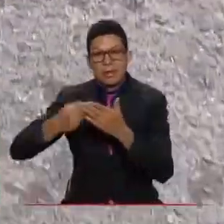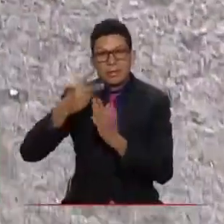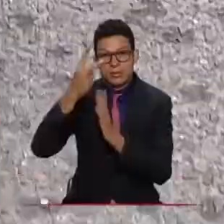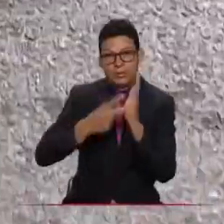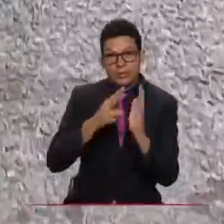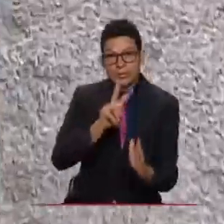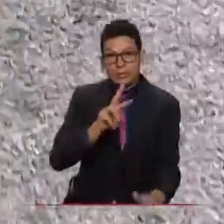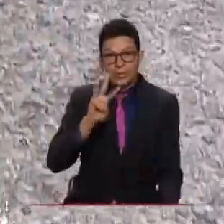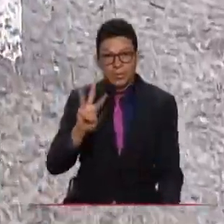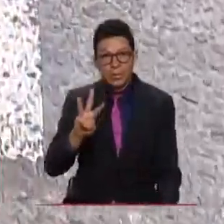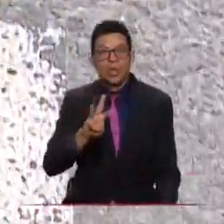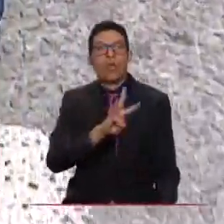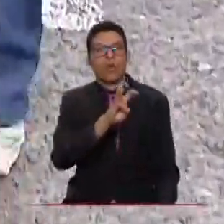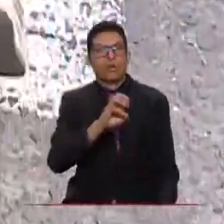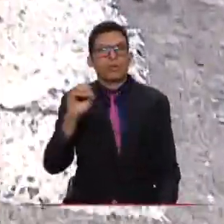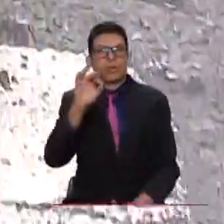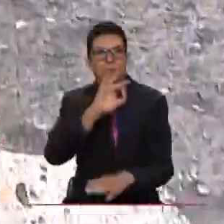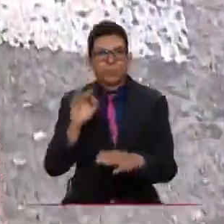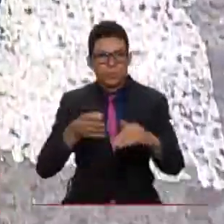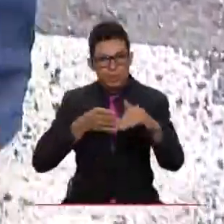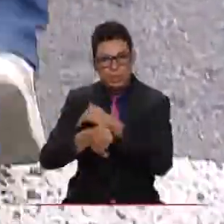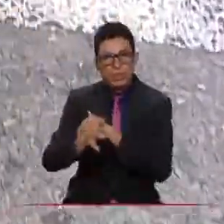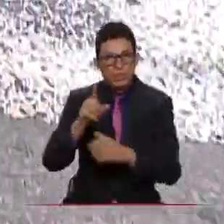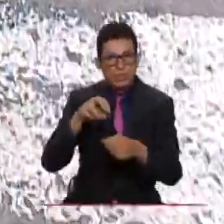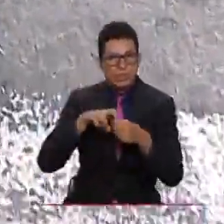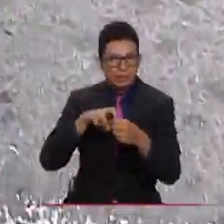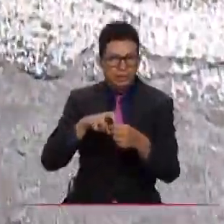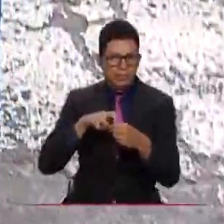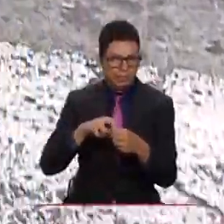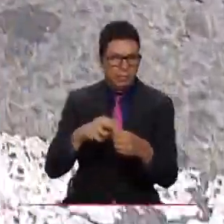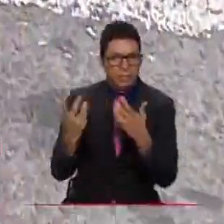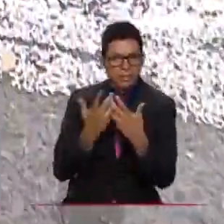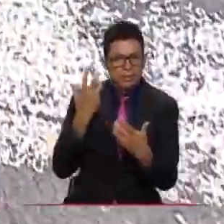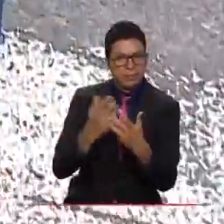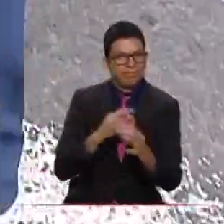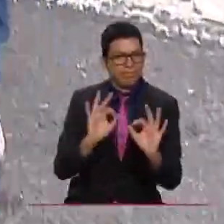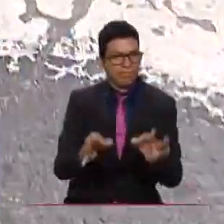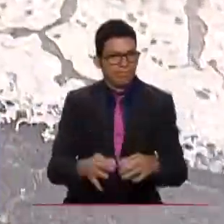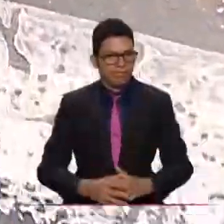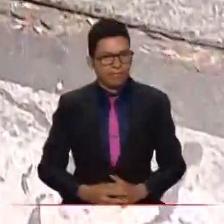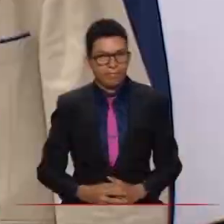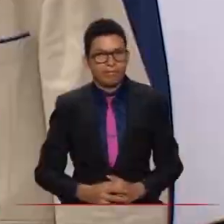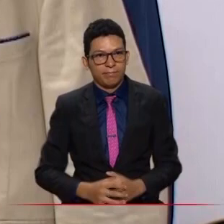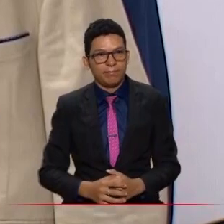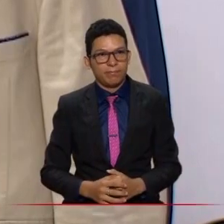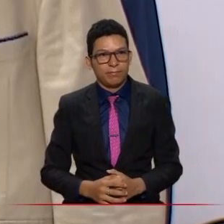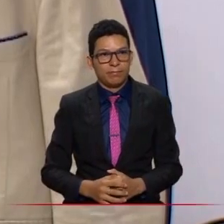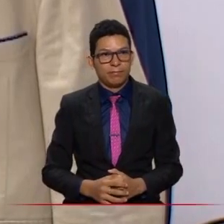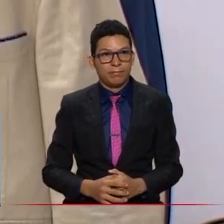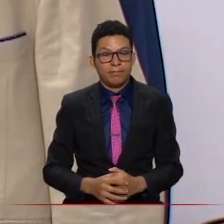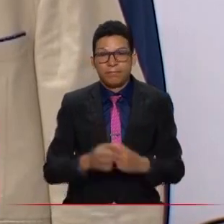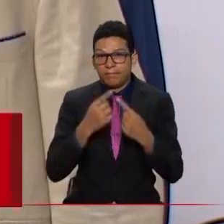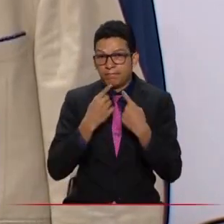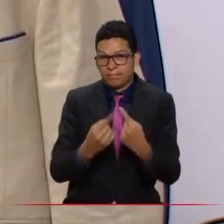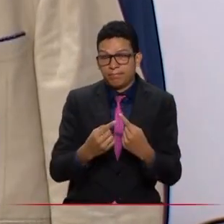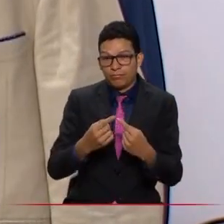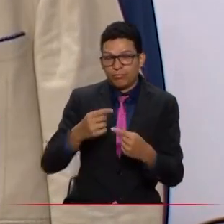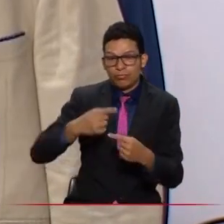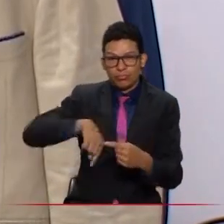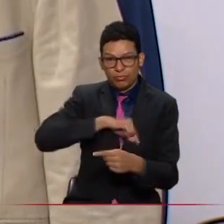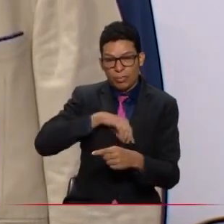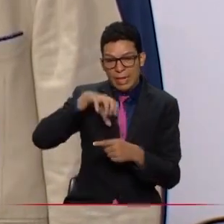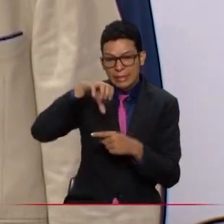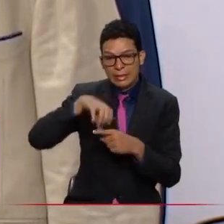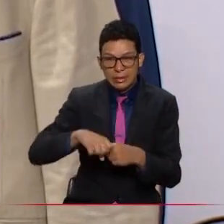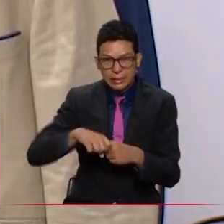el 80% de accesibilidad en sistemas de transporte estuviera definido. Conviene decir que necesitará una mesa